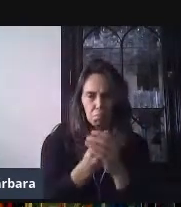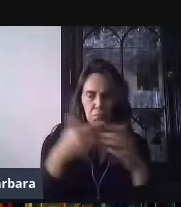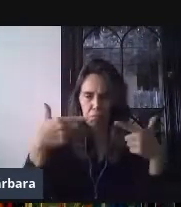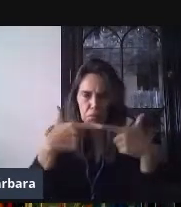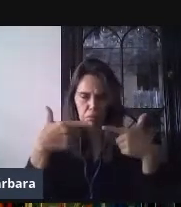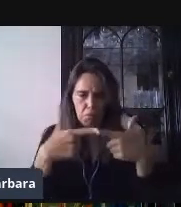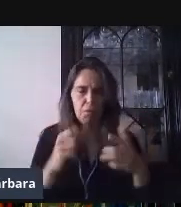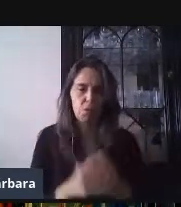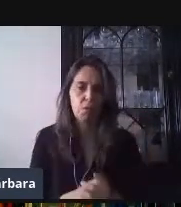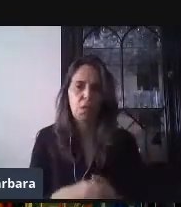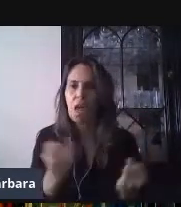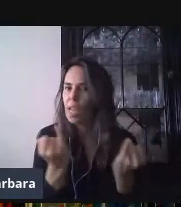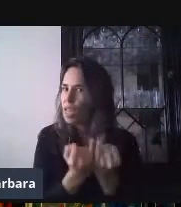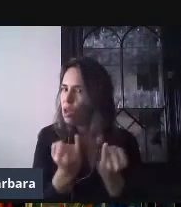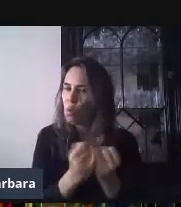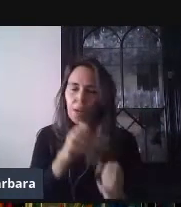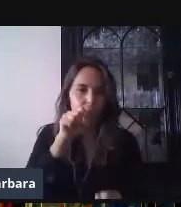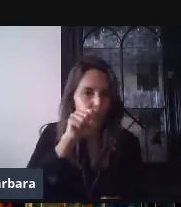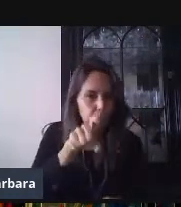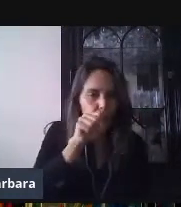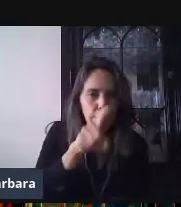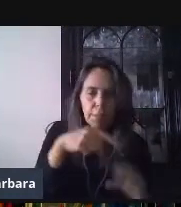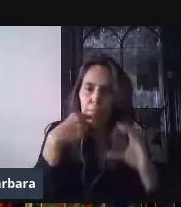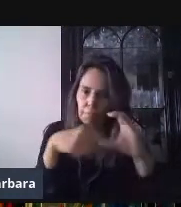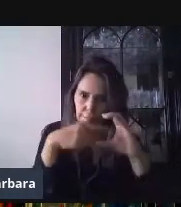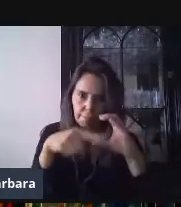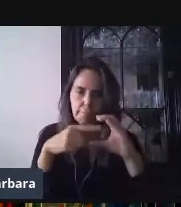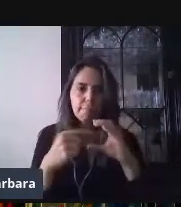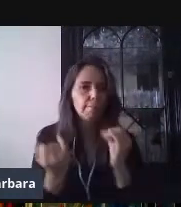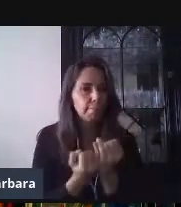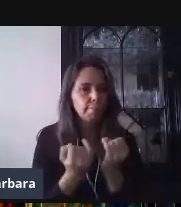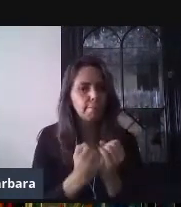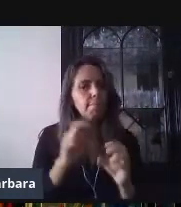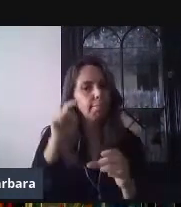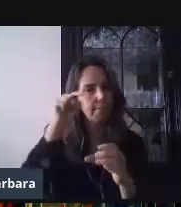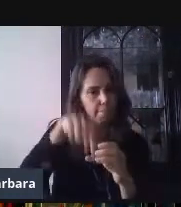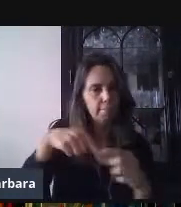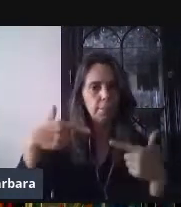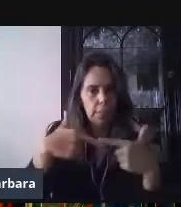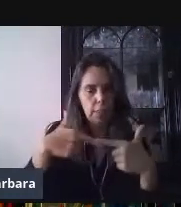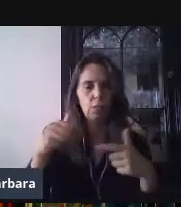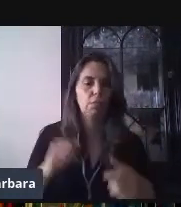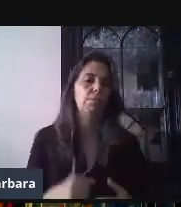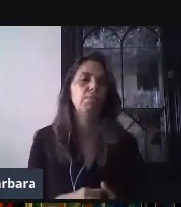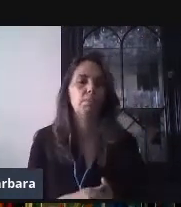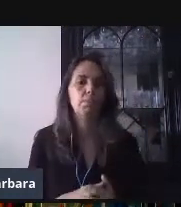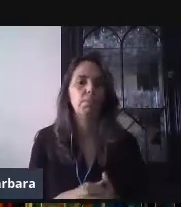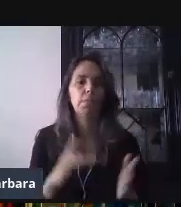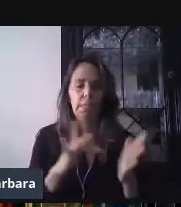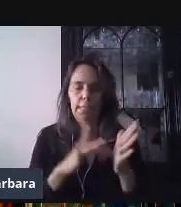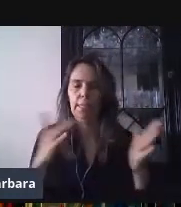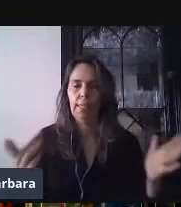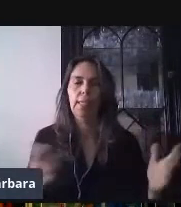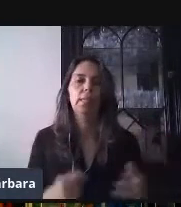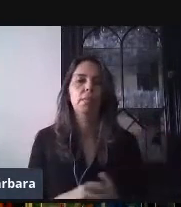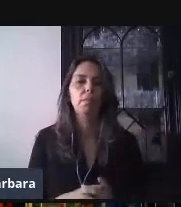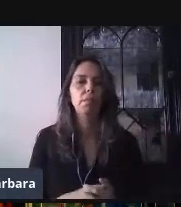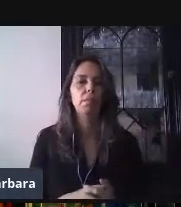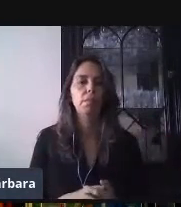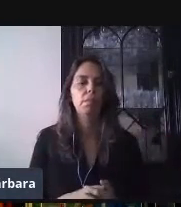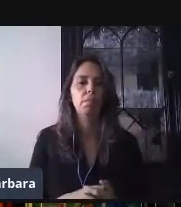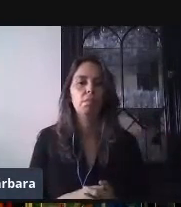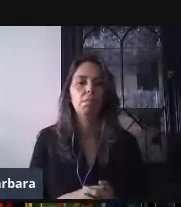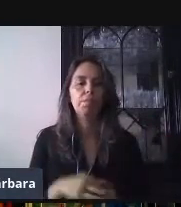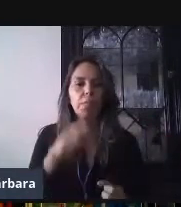misma cuenta que ustedes ya tienen para entrar a estas herramientas como comenta Isra. Sí, muchas gracias, Carlos. Entonces,